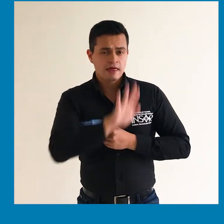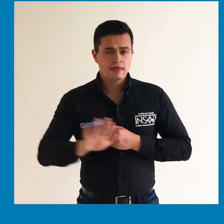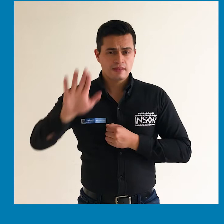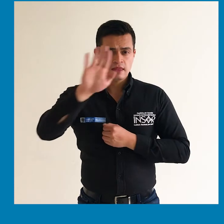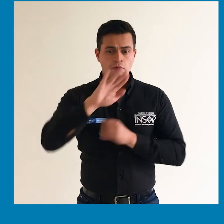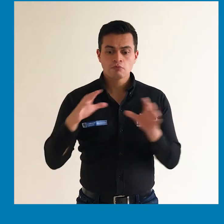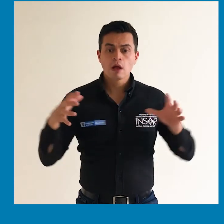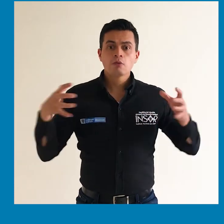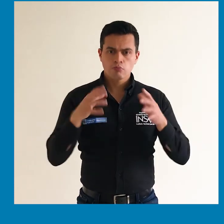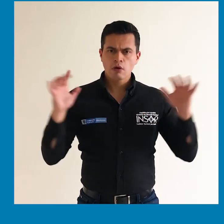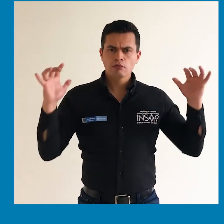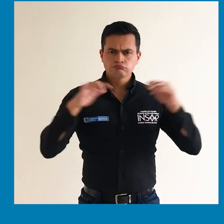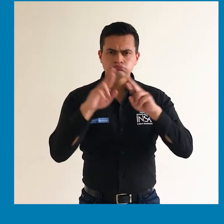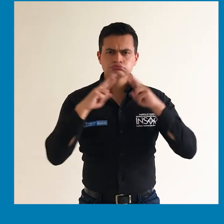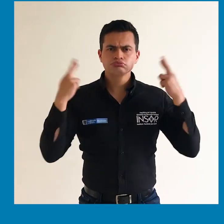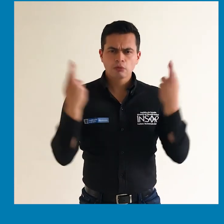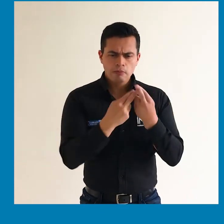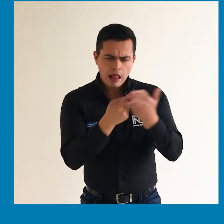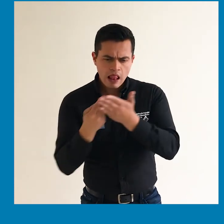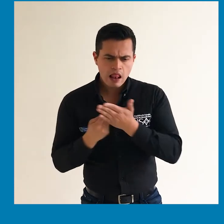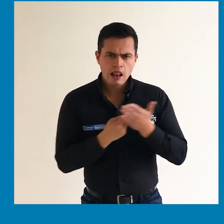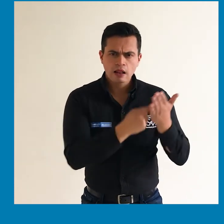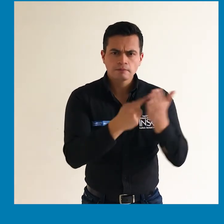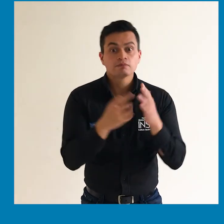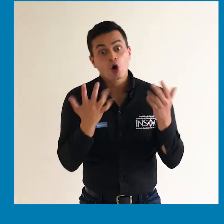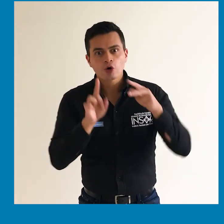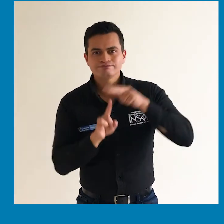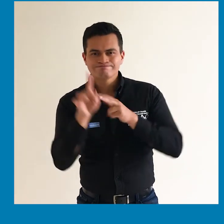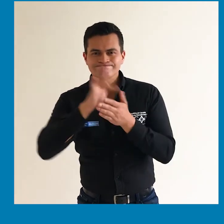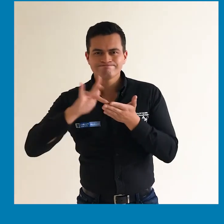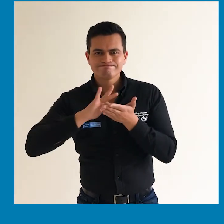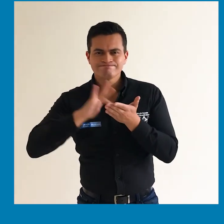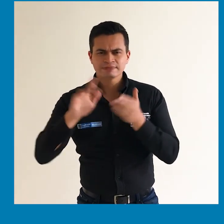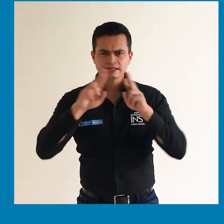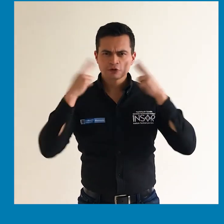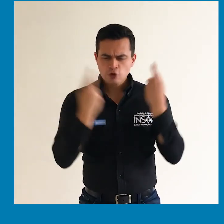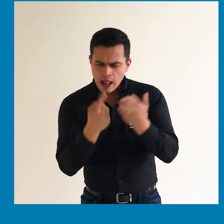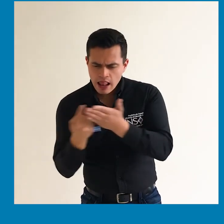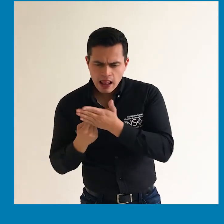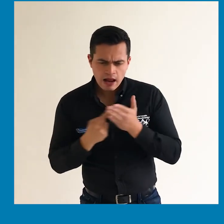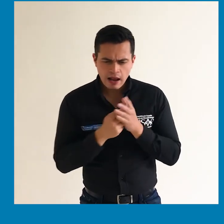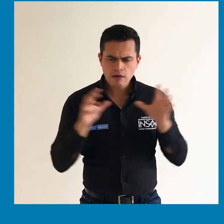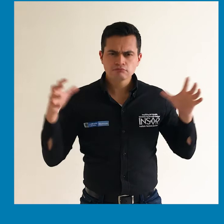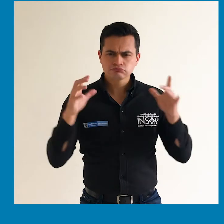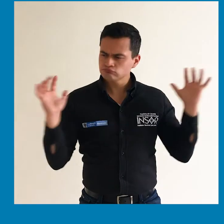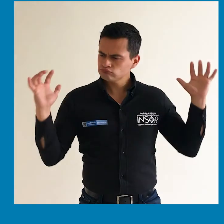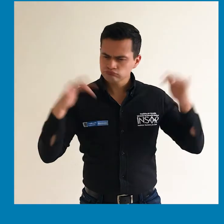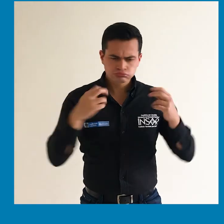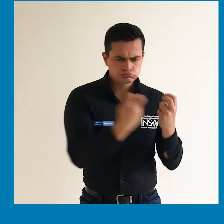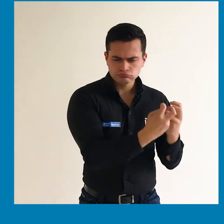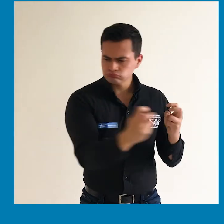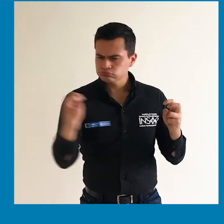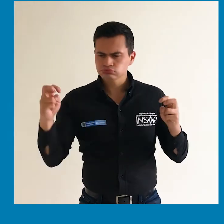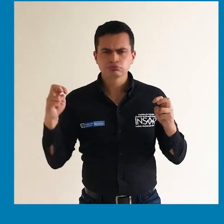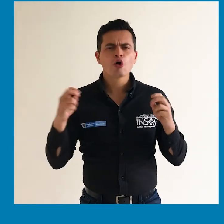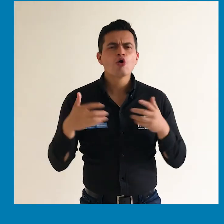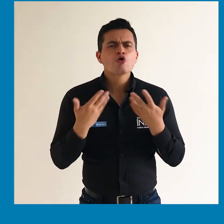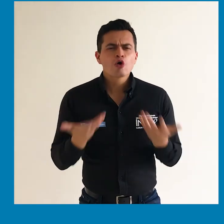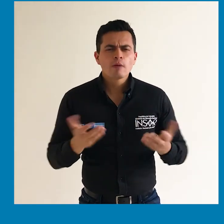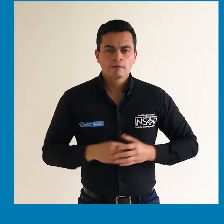El Mecanismo Independiente Nacional sesionará de manera ordinaria y extraordinaria con la mitad más uno de sus integrantes. M.